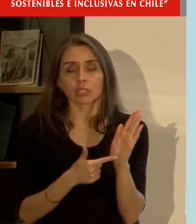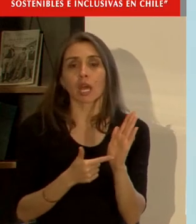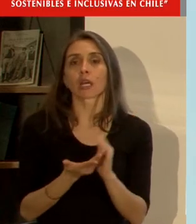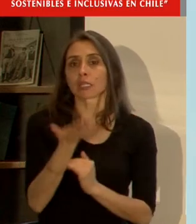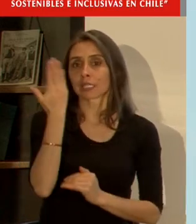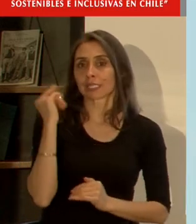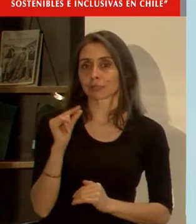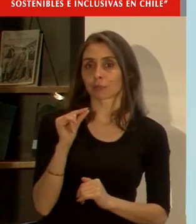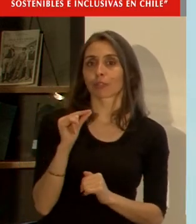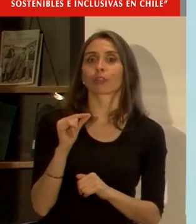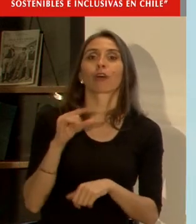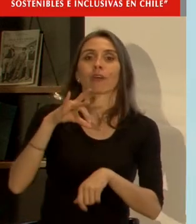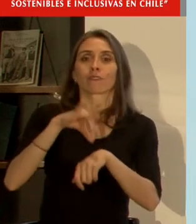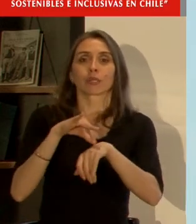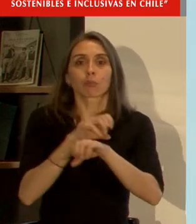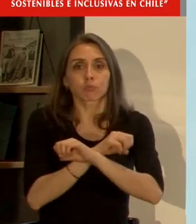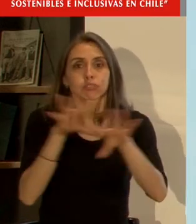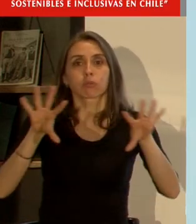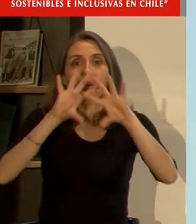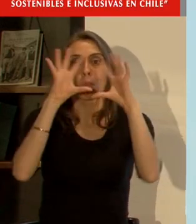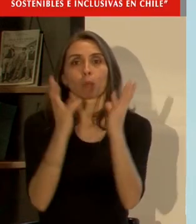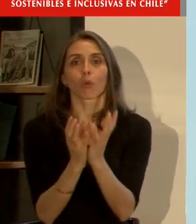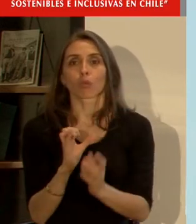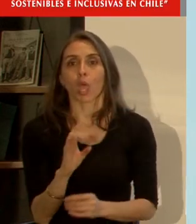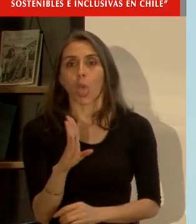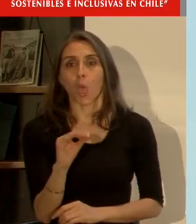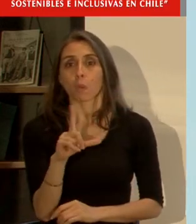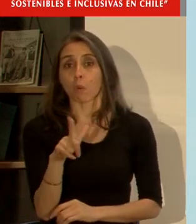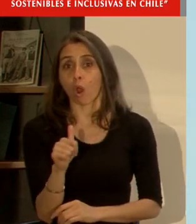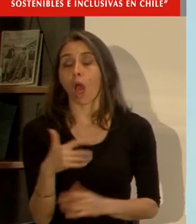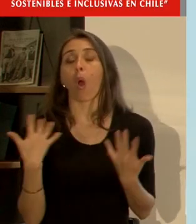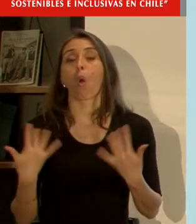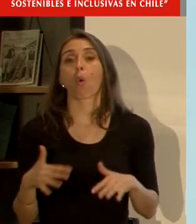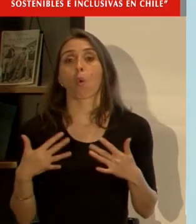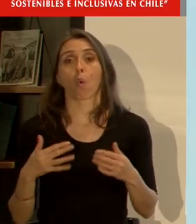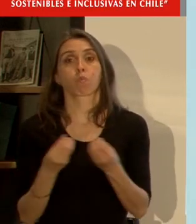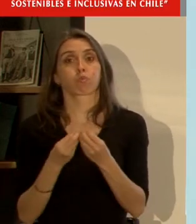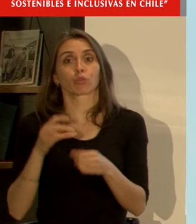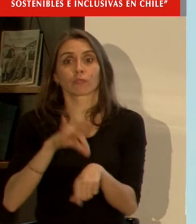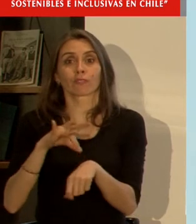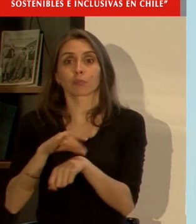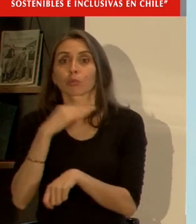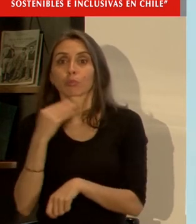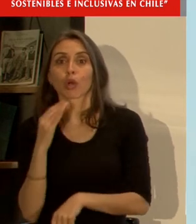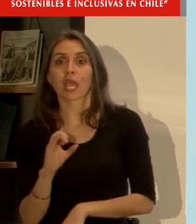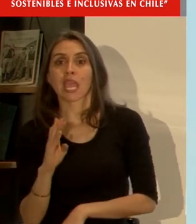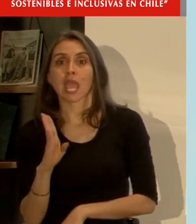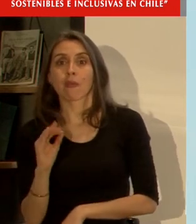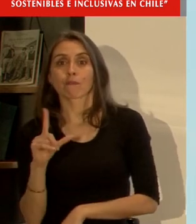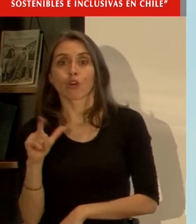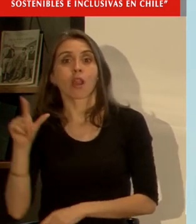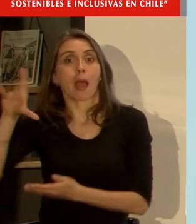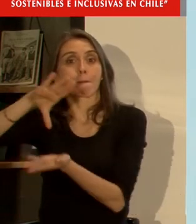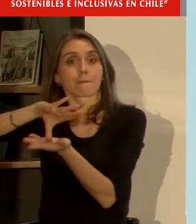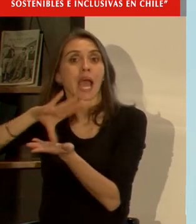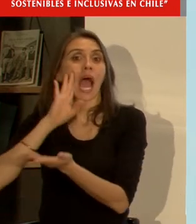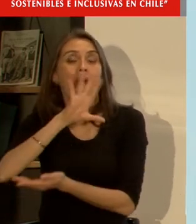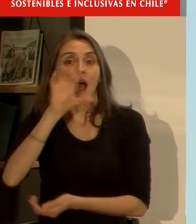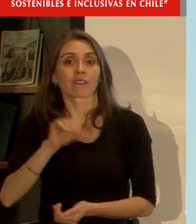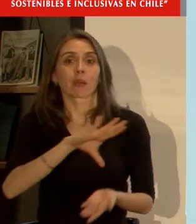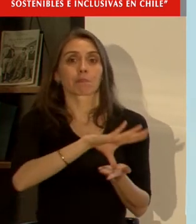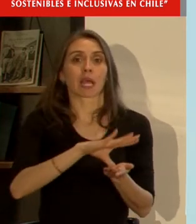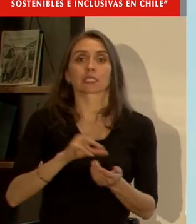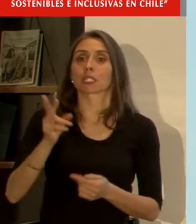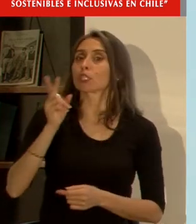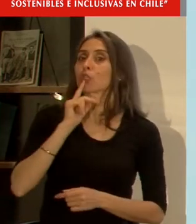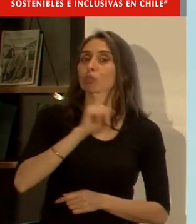ocurrió cuando fue el tema del ébola que tuvimos este brote bastante importante en África hubo países que pusieron como restricción suspender